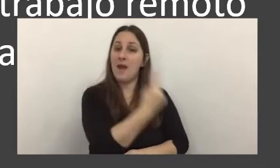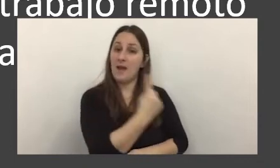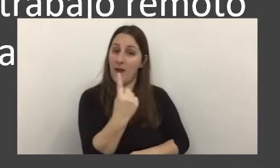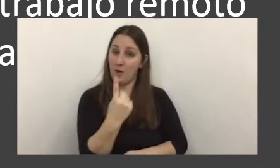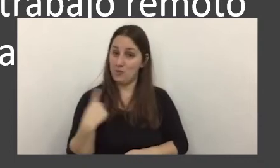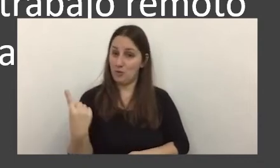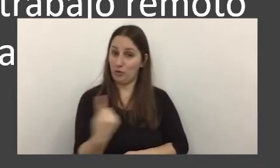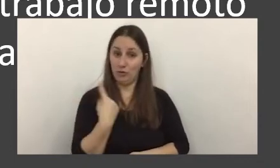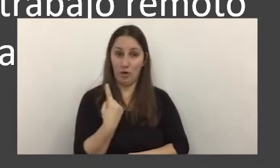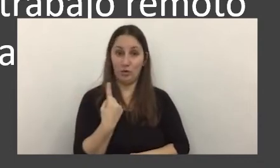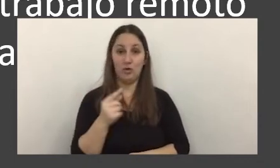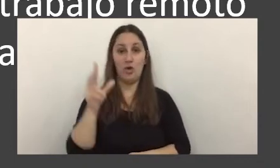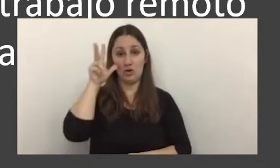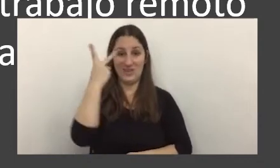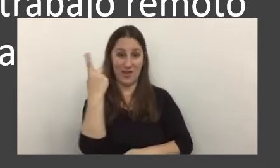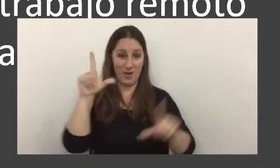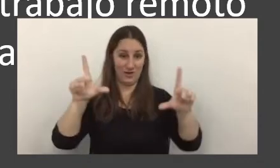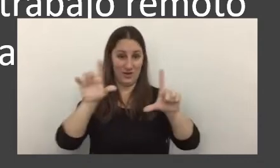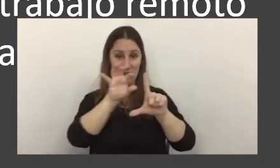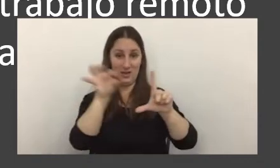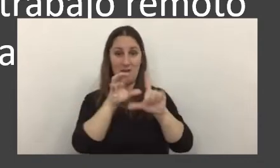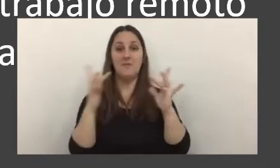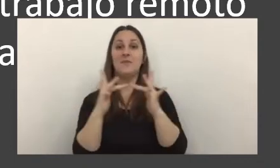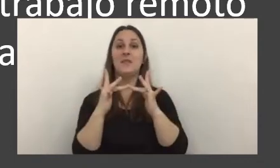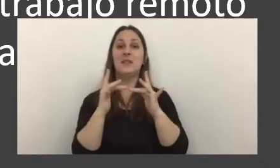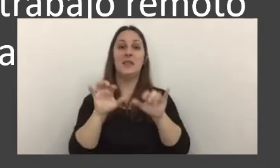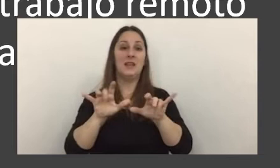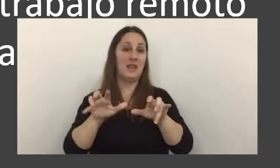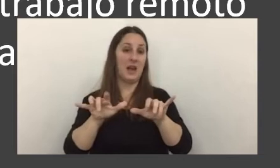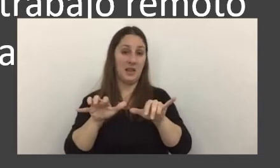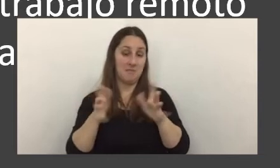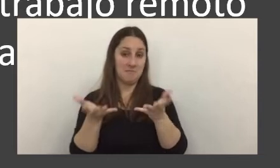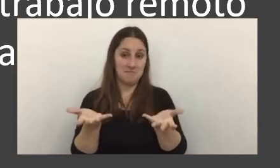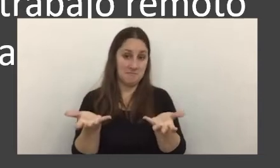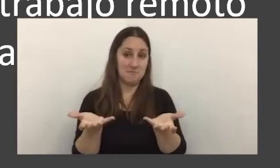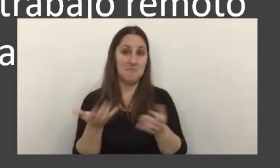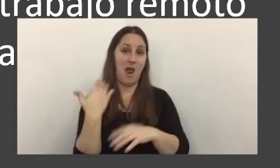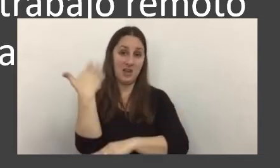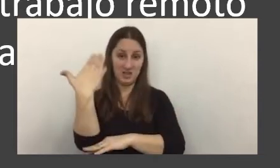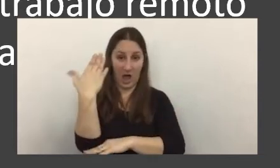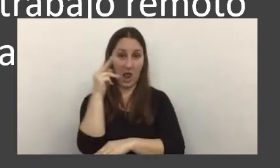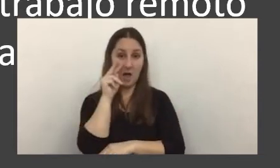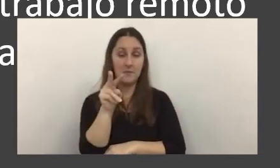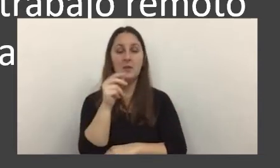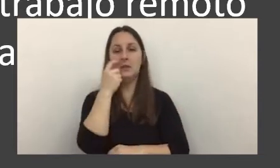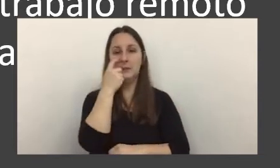y en este momento somos 82 estamos conectados a internet para hacer para presenciar esta charla